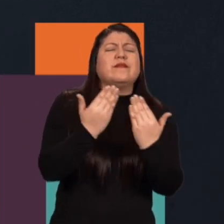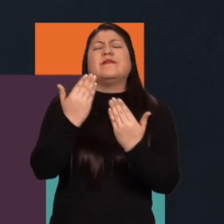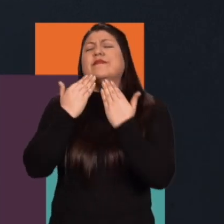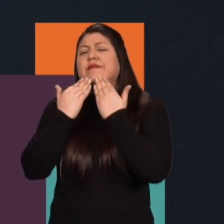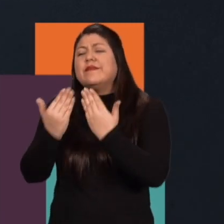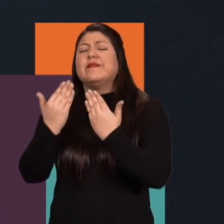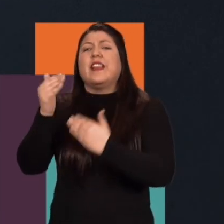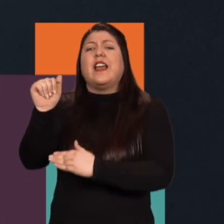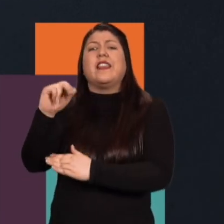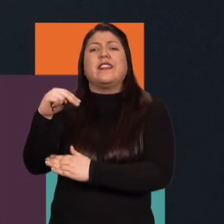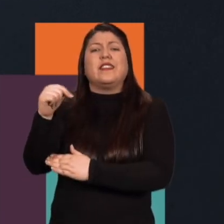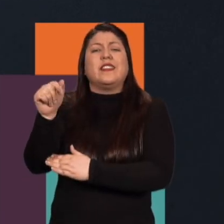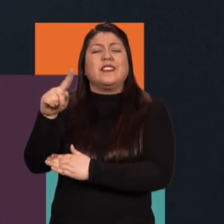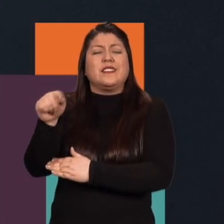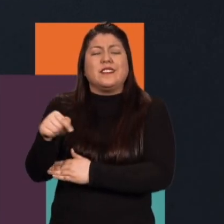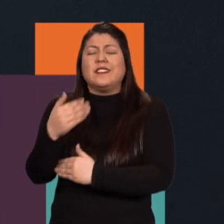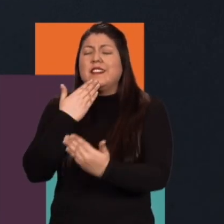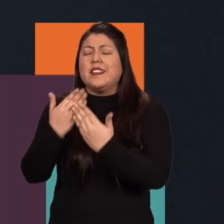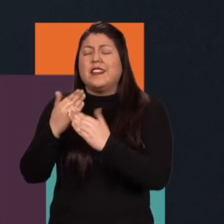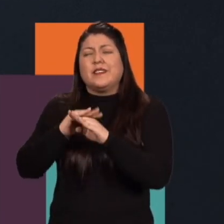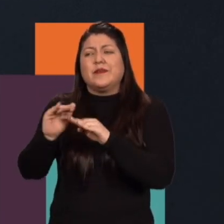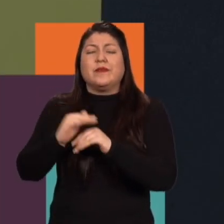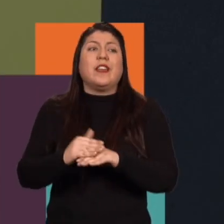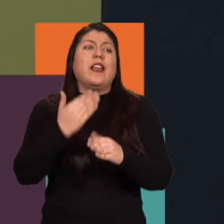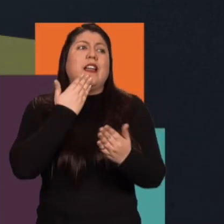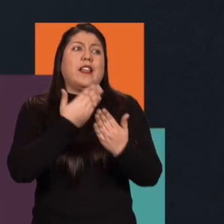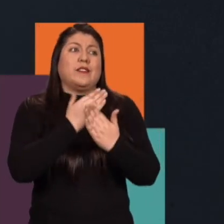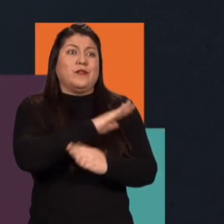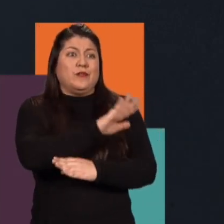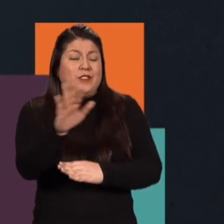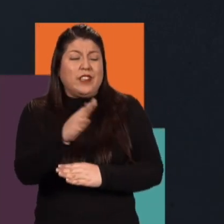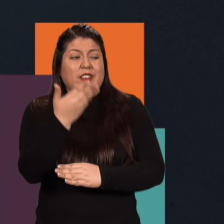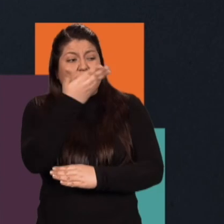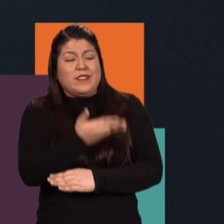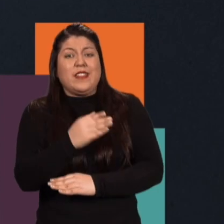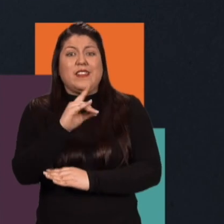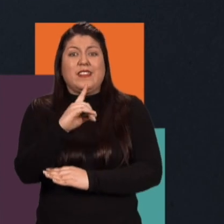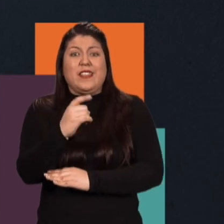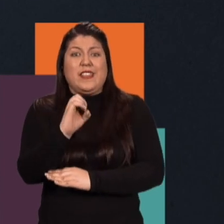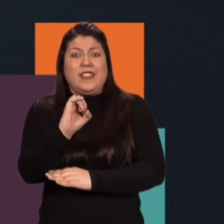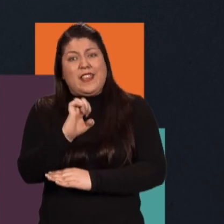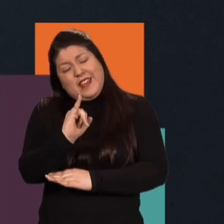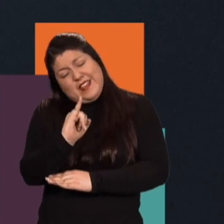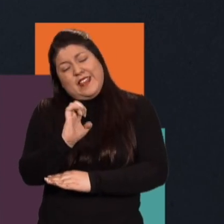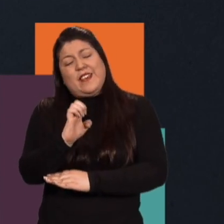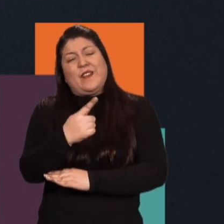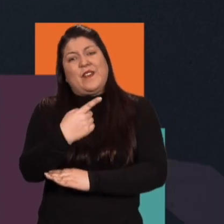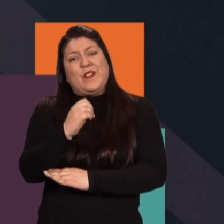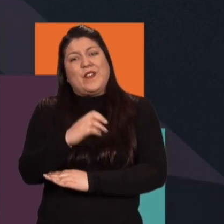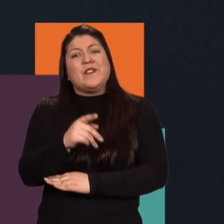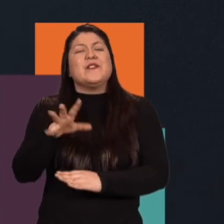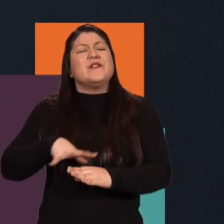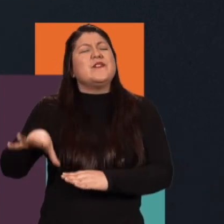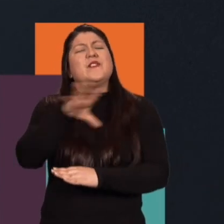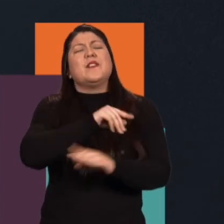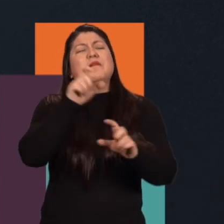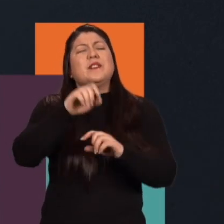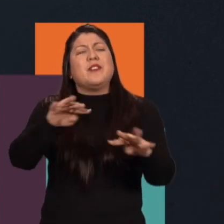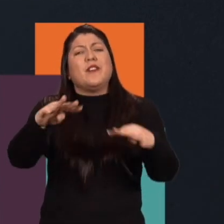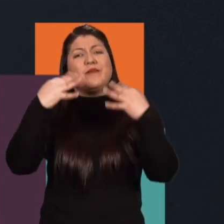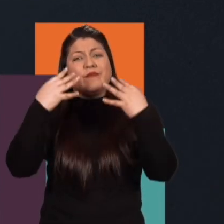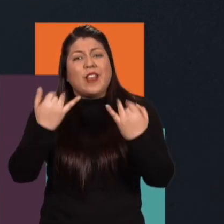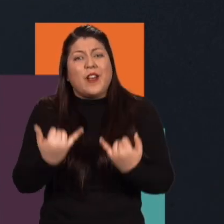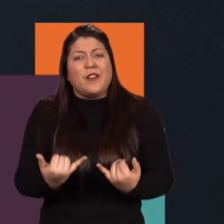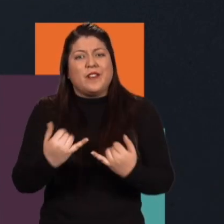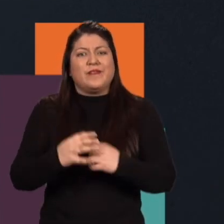oportunidades en los medios públicos muchísimas gracias Andrés por aceptarnos esta invitación gracias a ustedes gracias a Diego